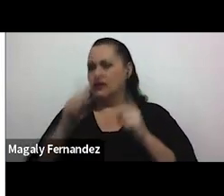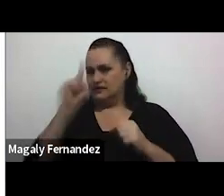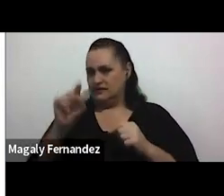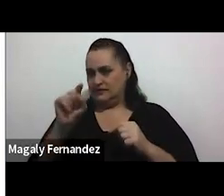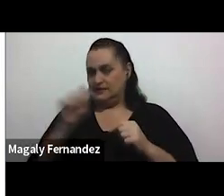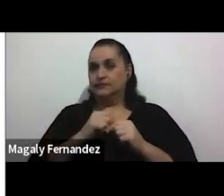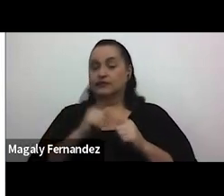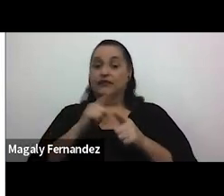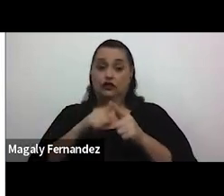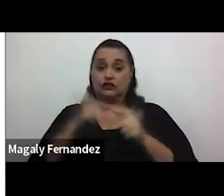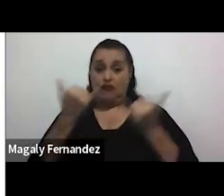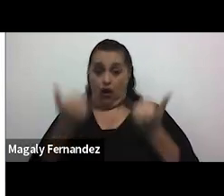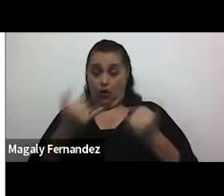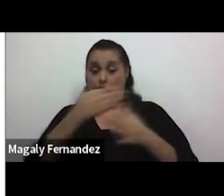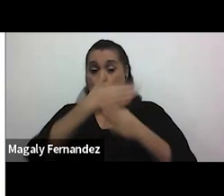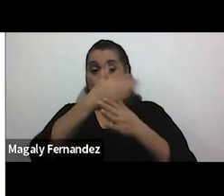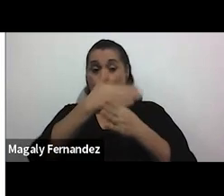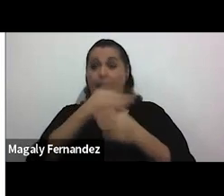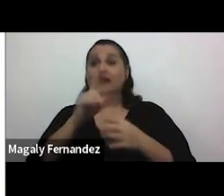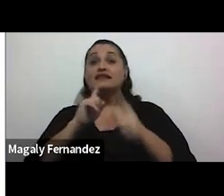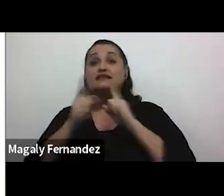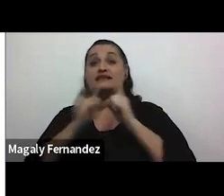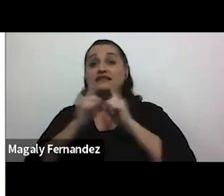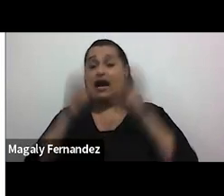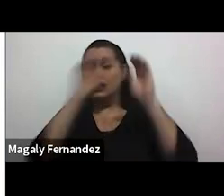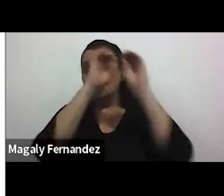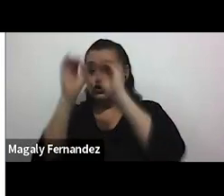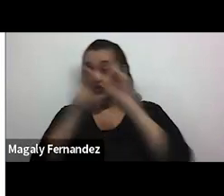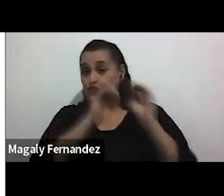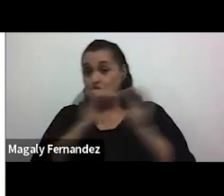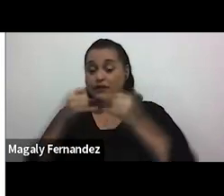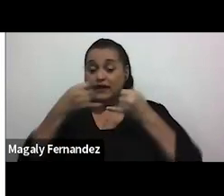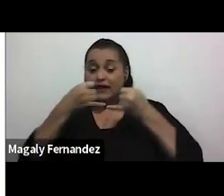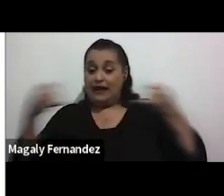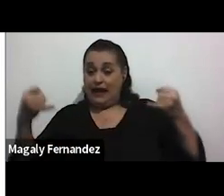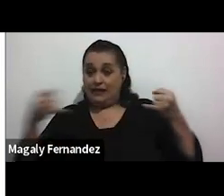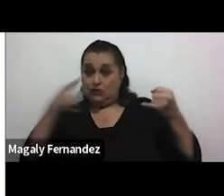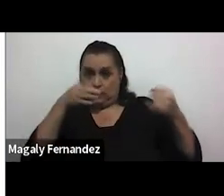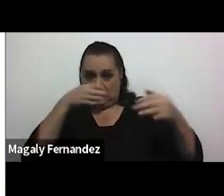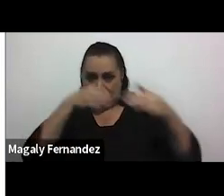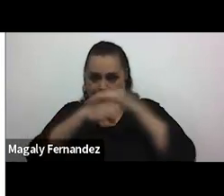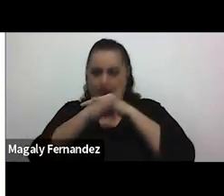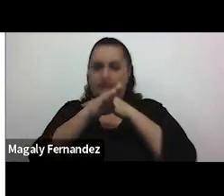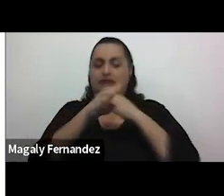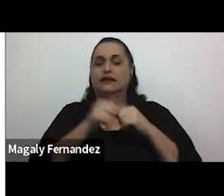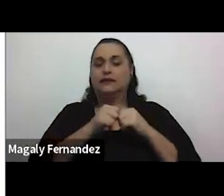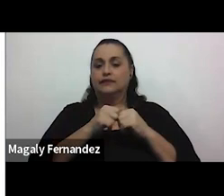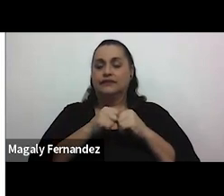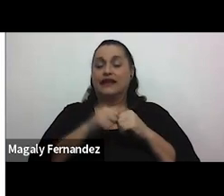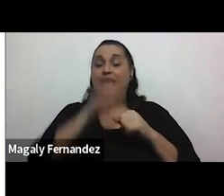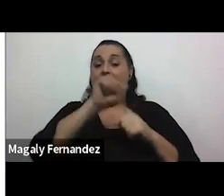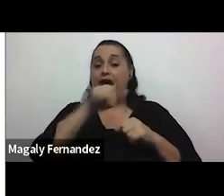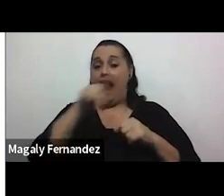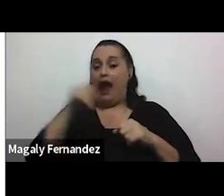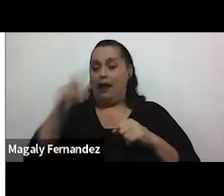les vamos a compartir en el chat de Zoom un enlace para que puedan ingresar a la aplicación de